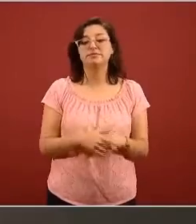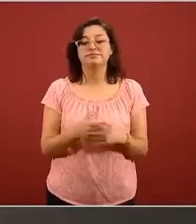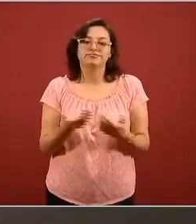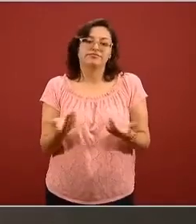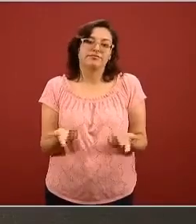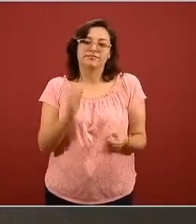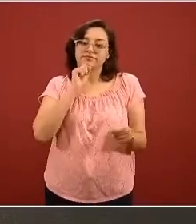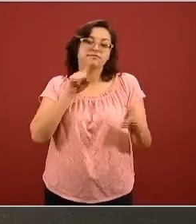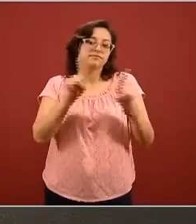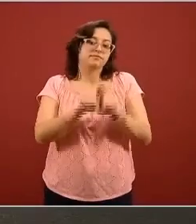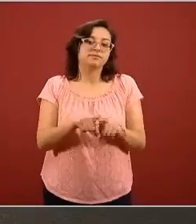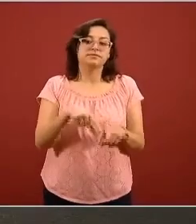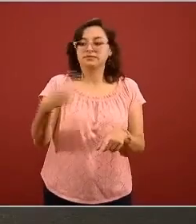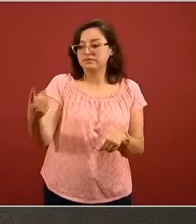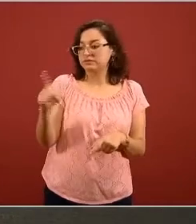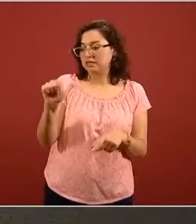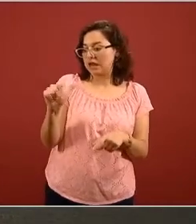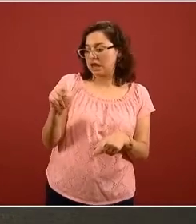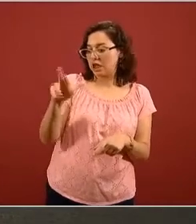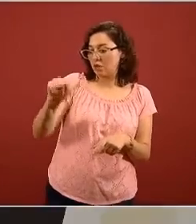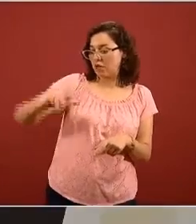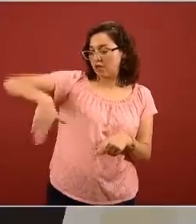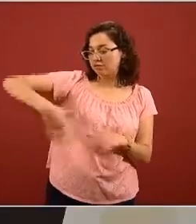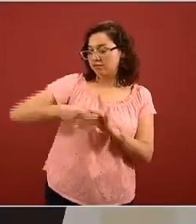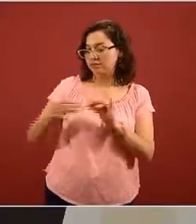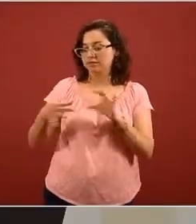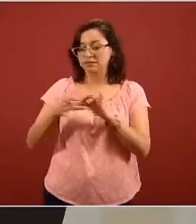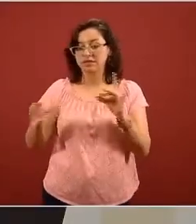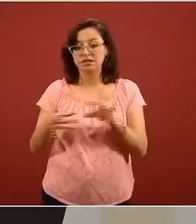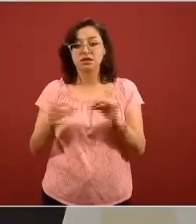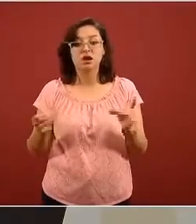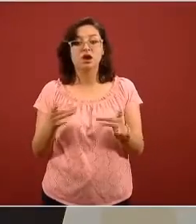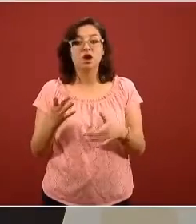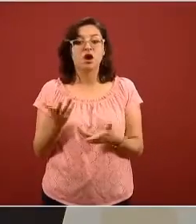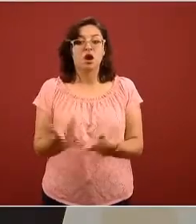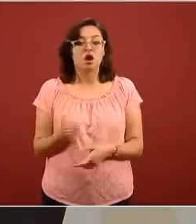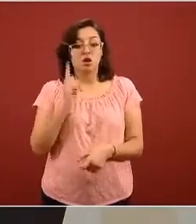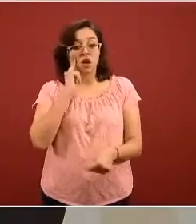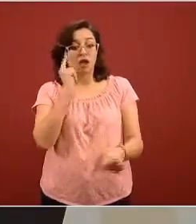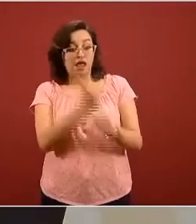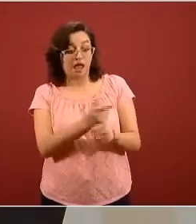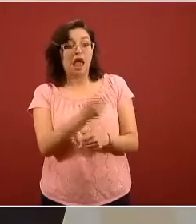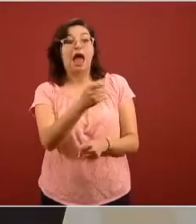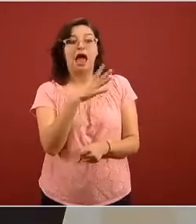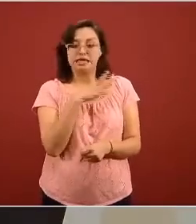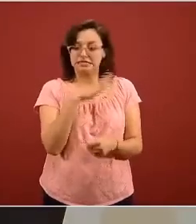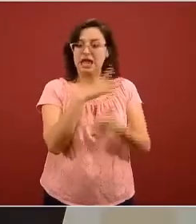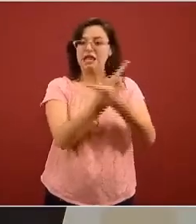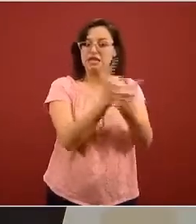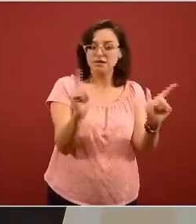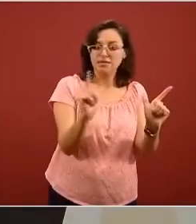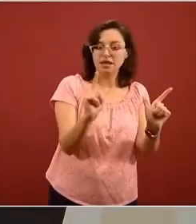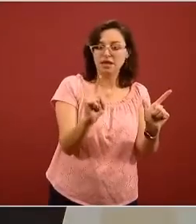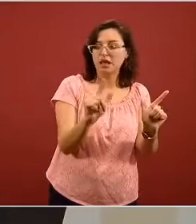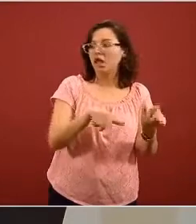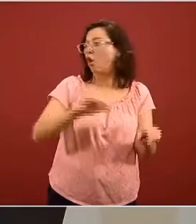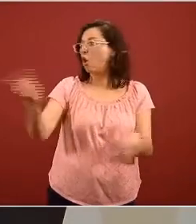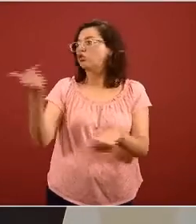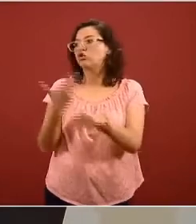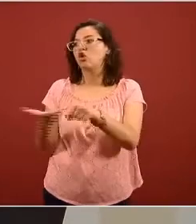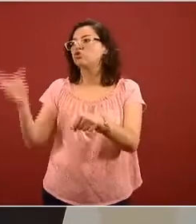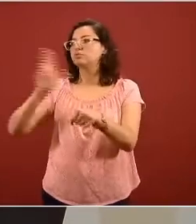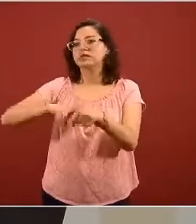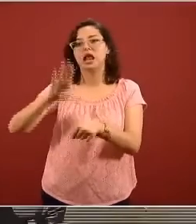lo que explicaba Laura Poi de la posibilidad de identificar una cama donde hay disponibilidad y no saturar los